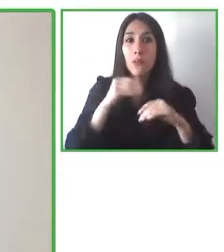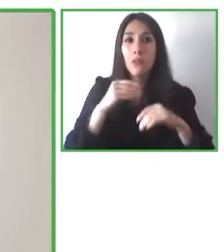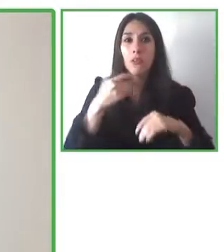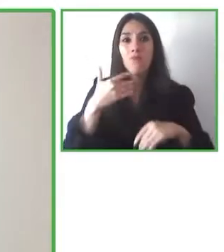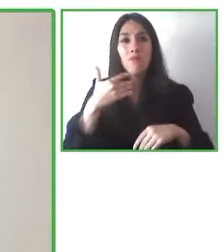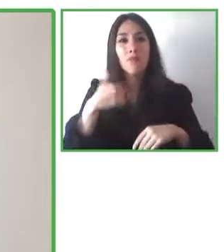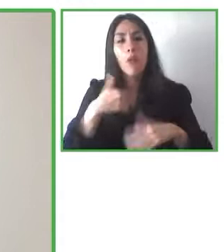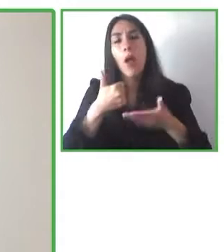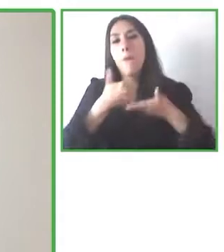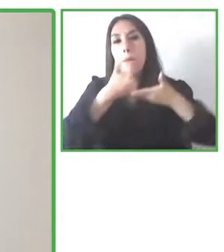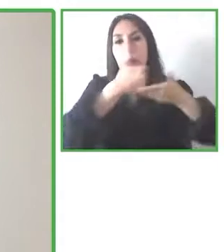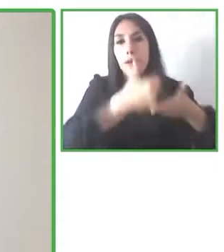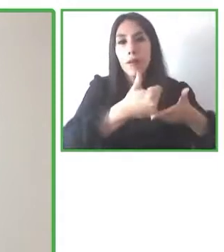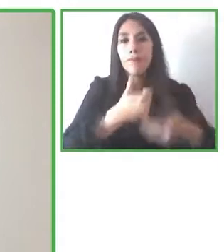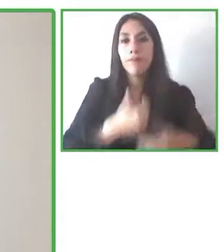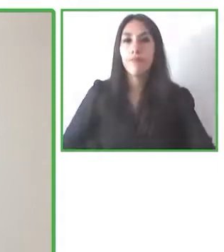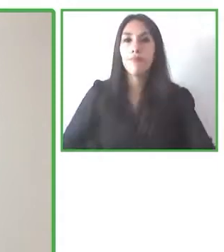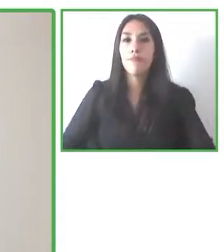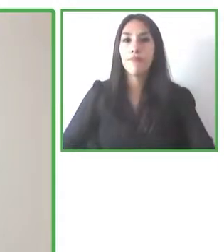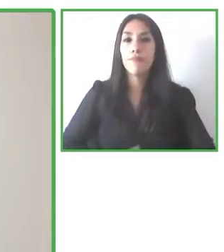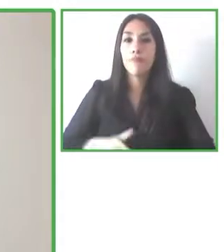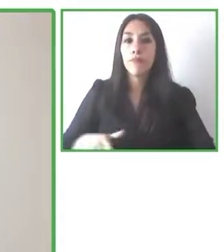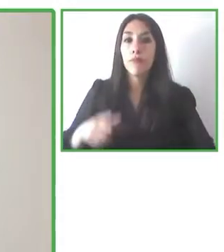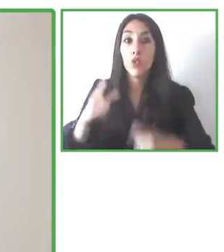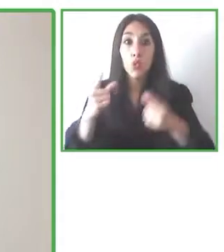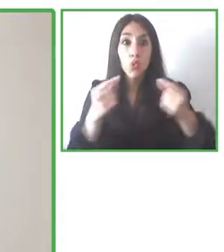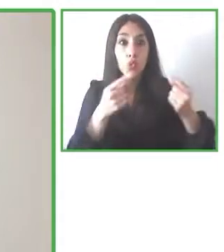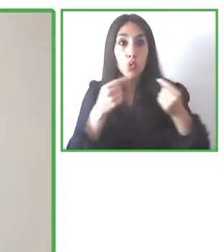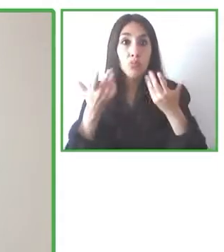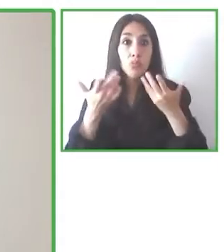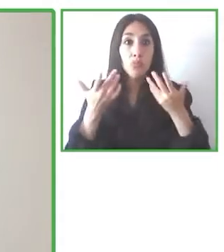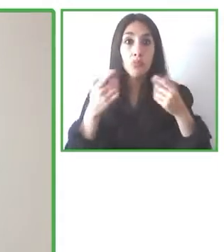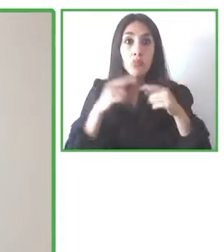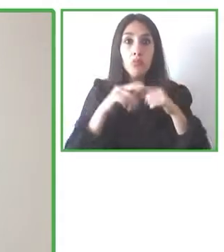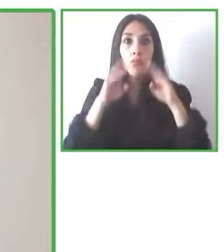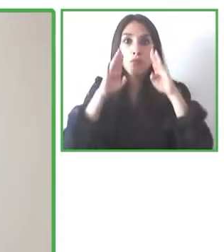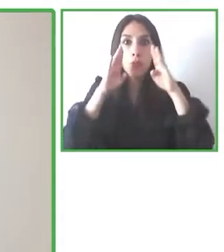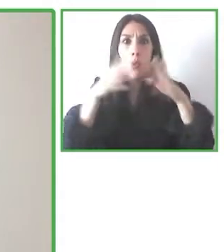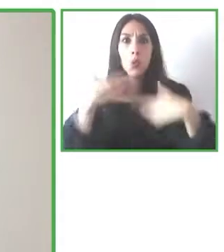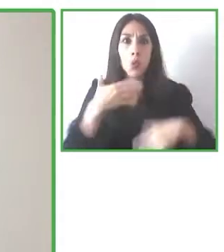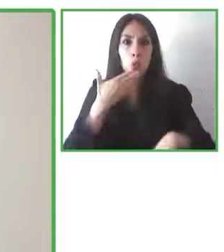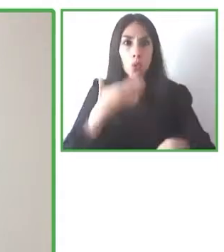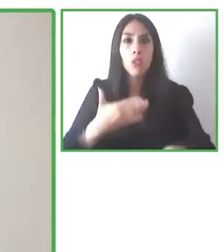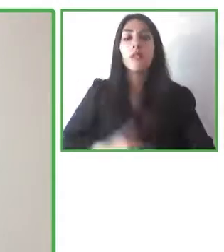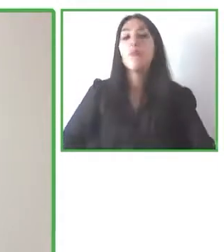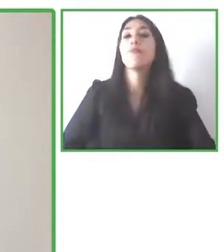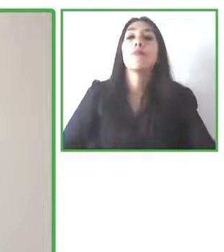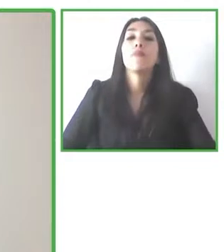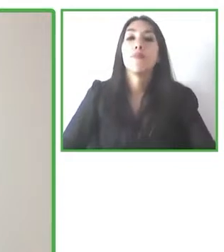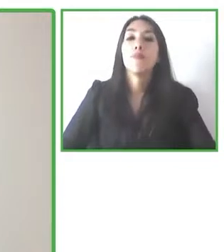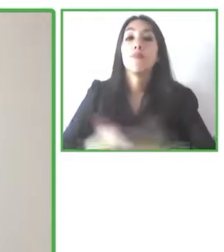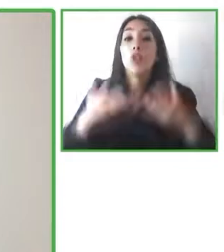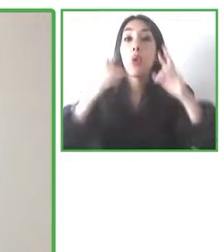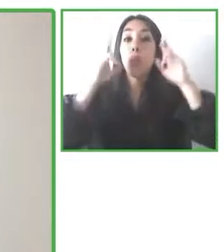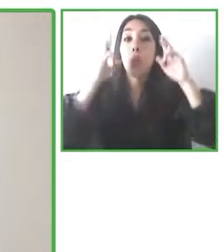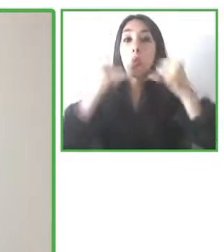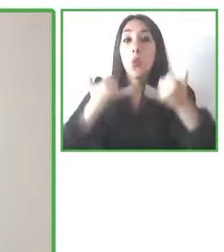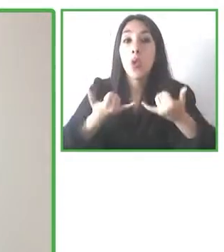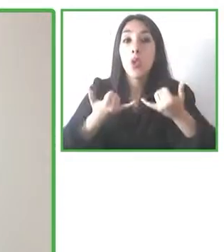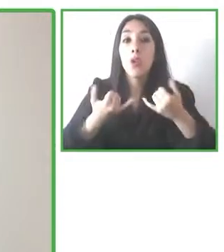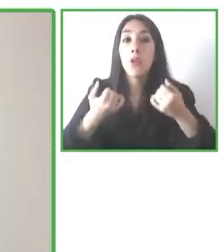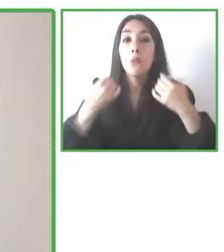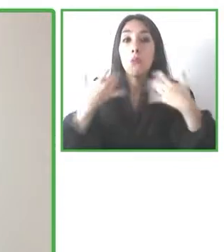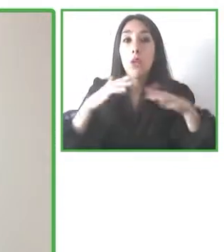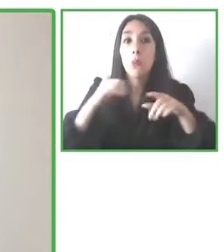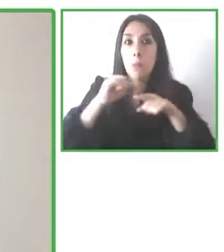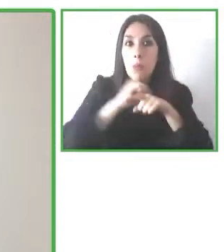fantástica y espero que vaya a tener muchísimo éxito. Y bueno, pues sin más, vamos a